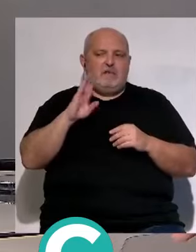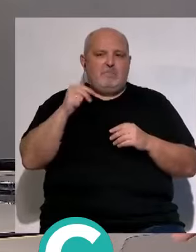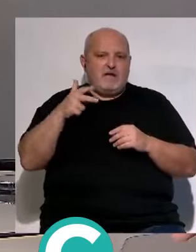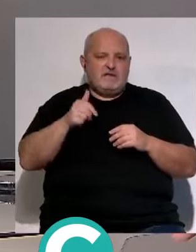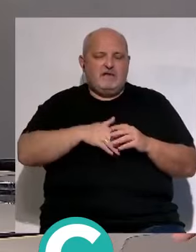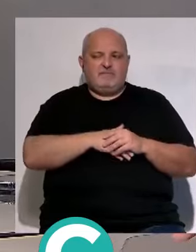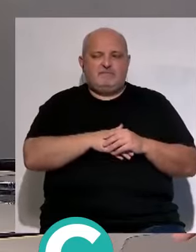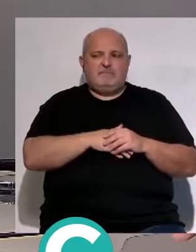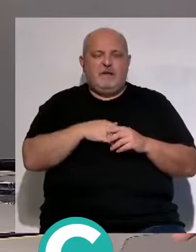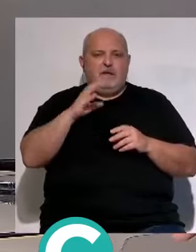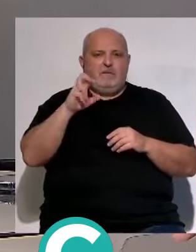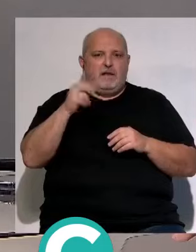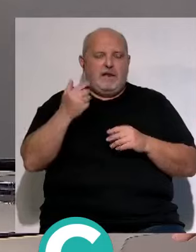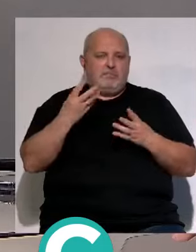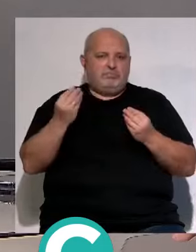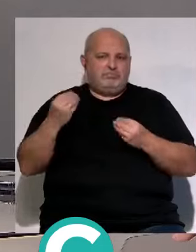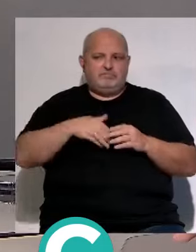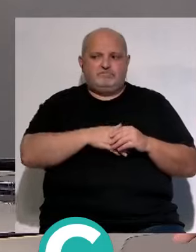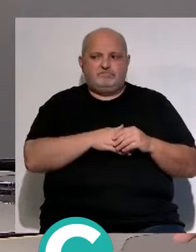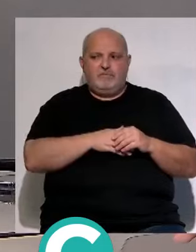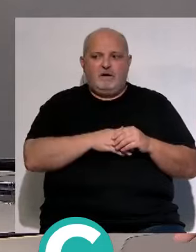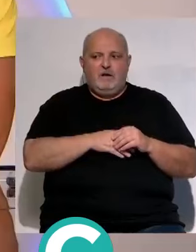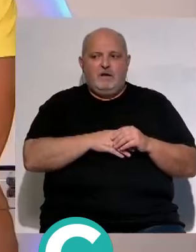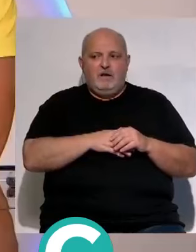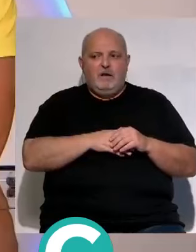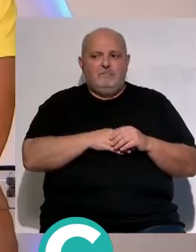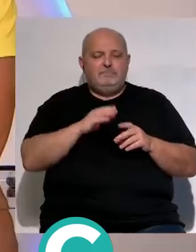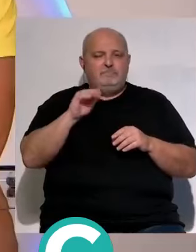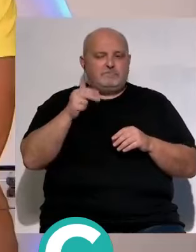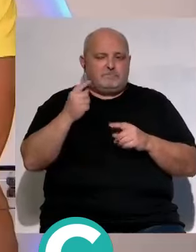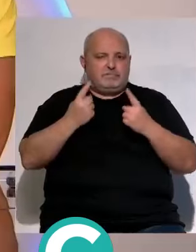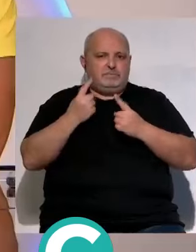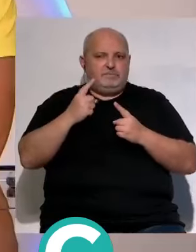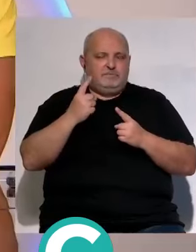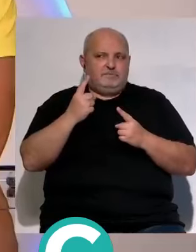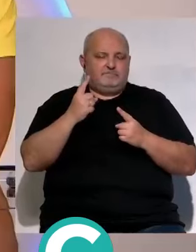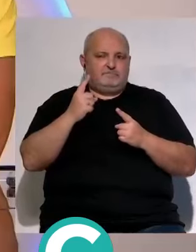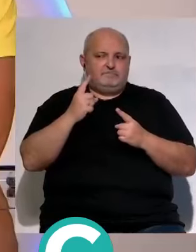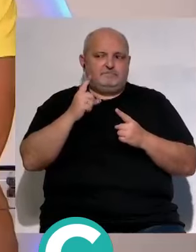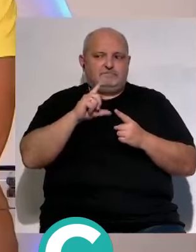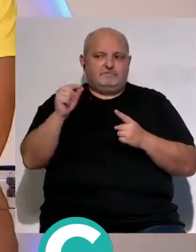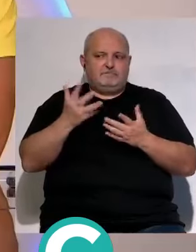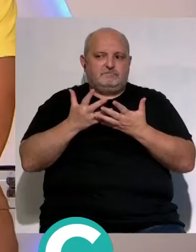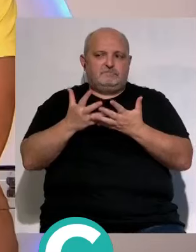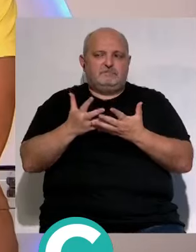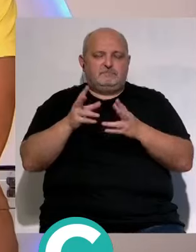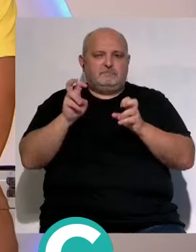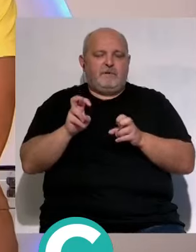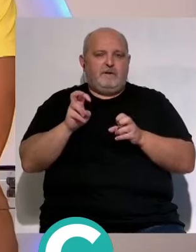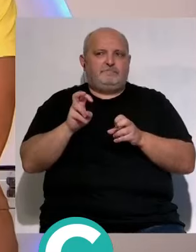caso de Perea es decir pero Pacha ¿por qué? Pacha se le puso una